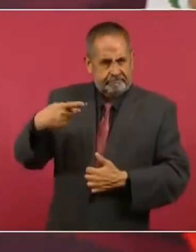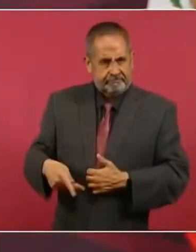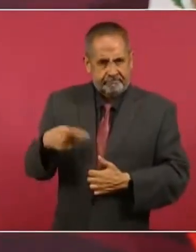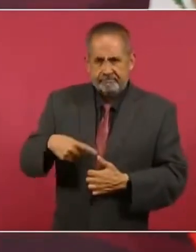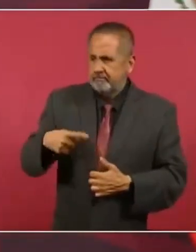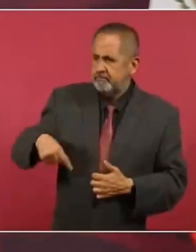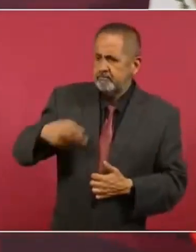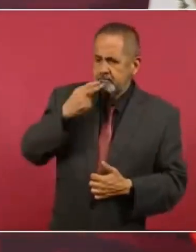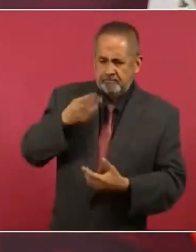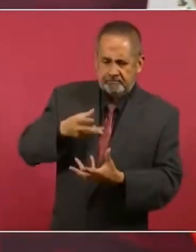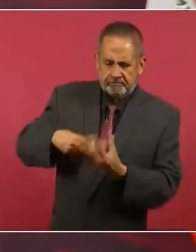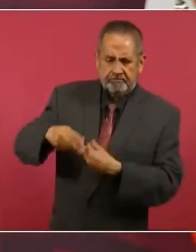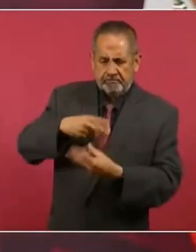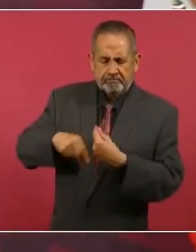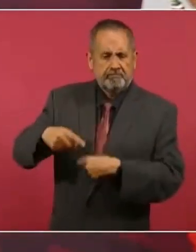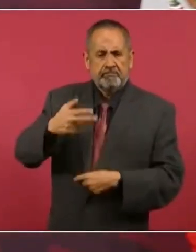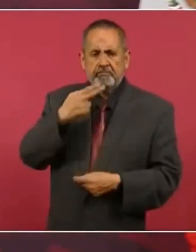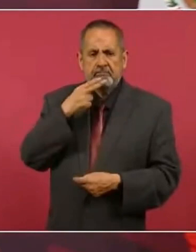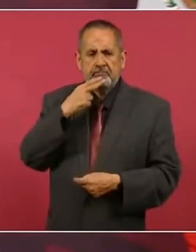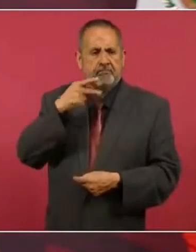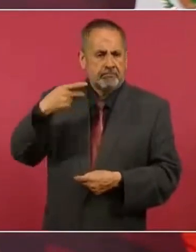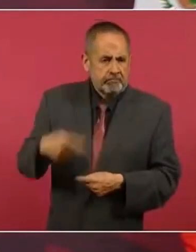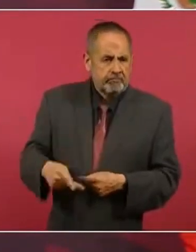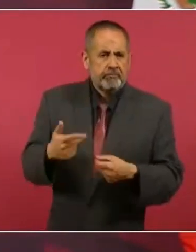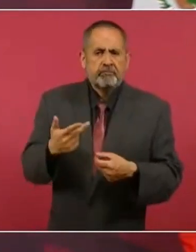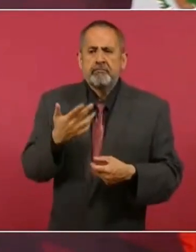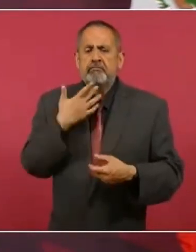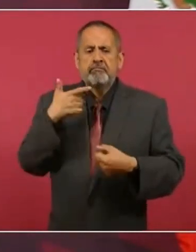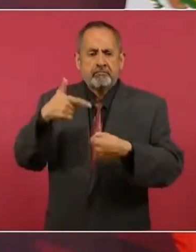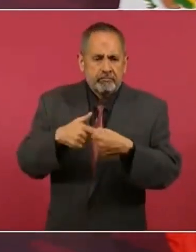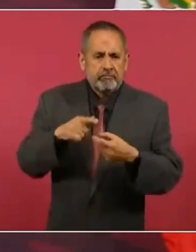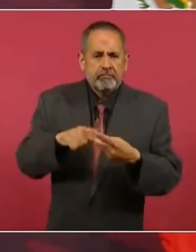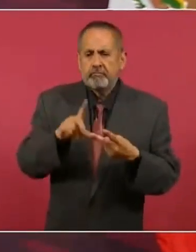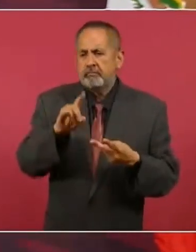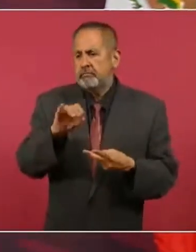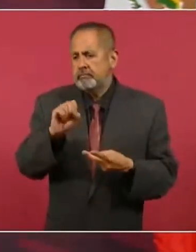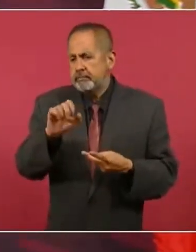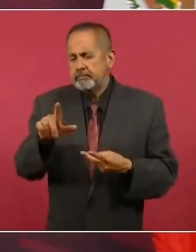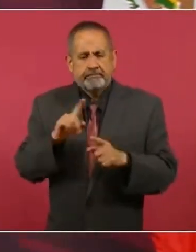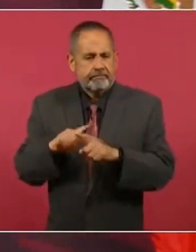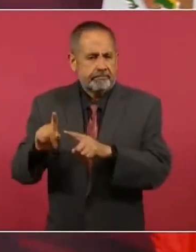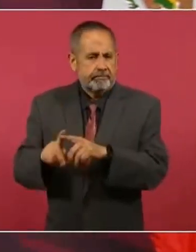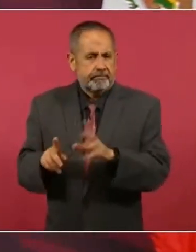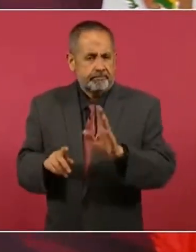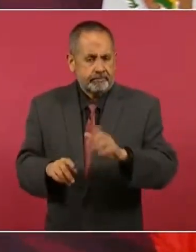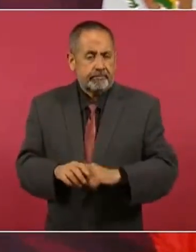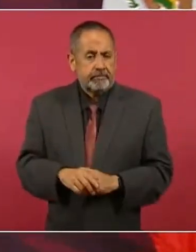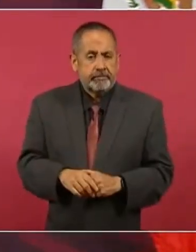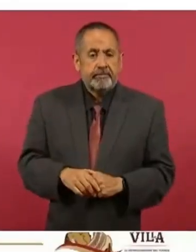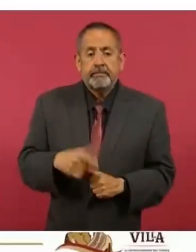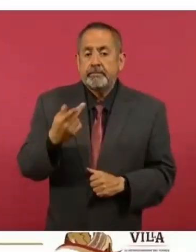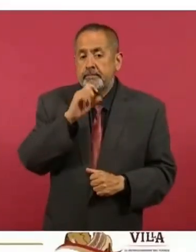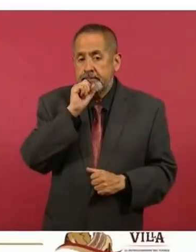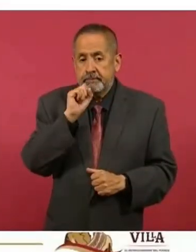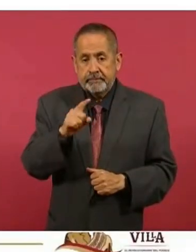consumimos de gasolinas, de diésel, pero también